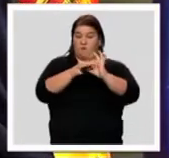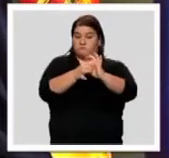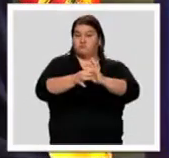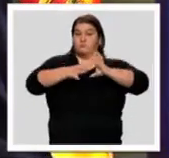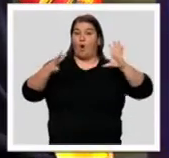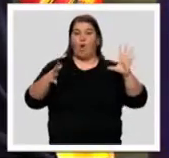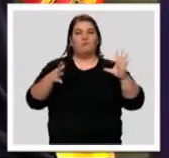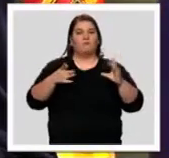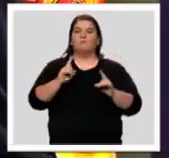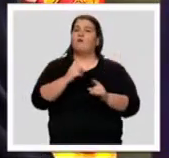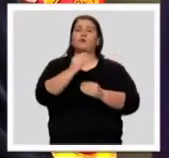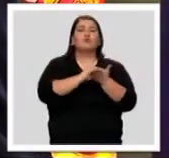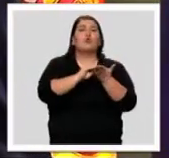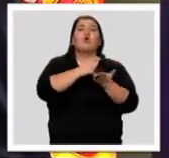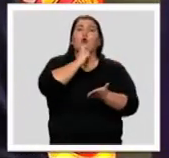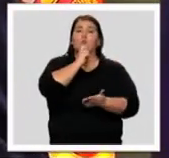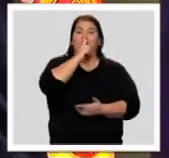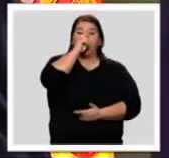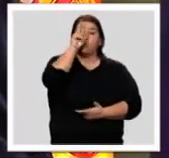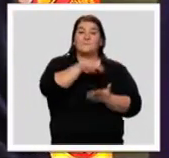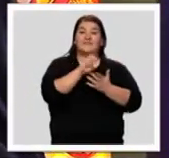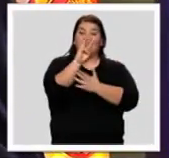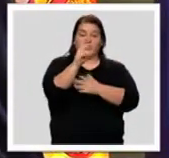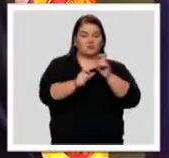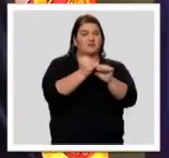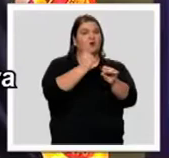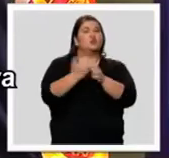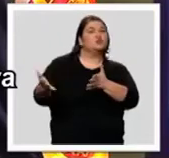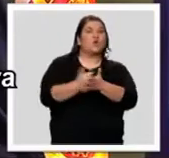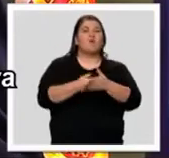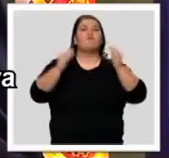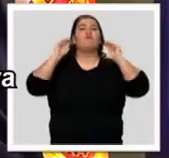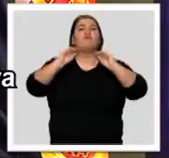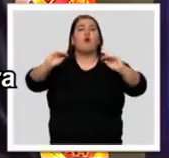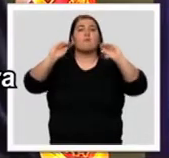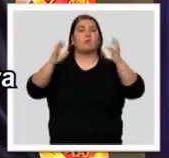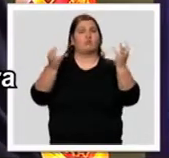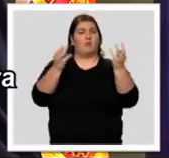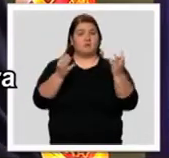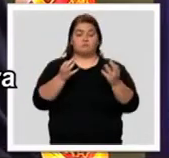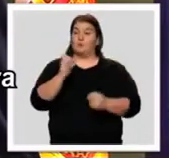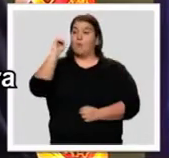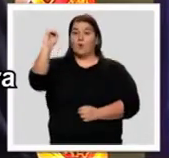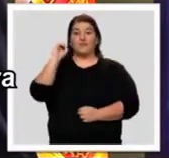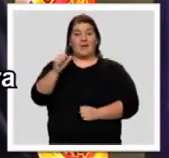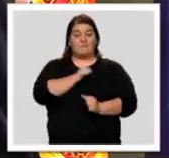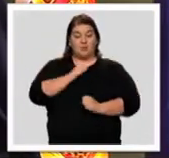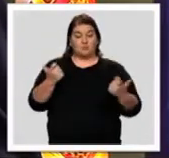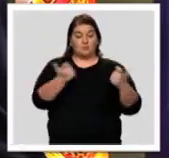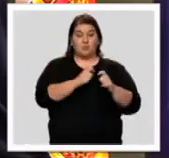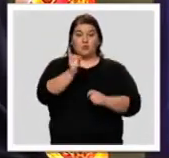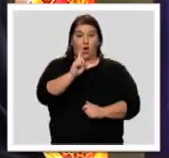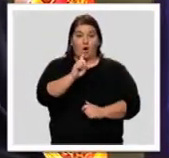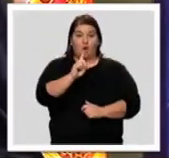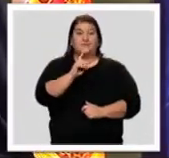tendencia que todos nuestros trabajadores en 2013 os forméis. No bajaremos la tasa de paro en Extremadura hasta que